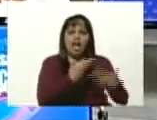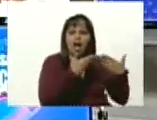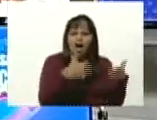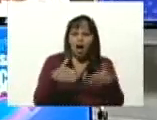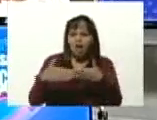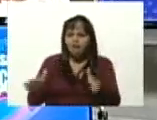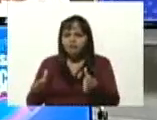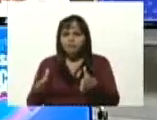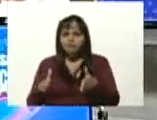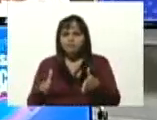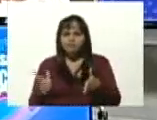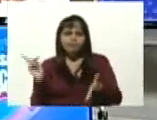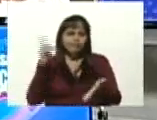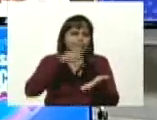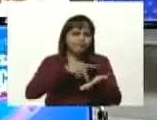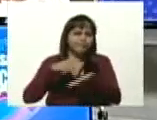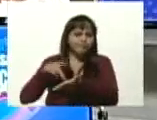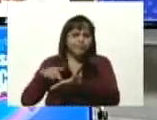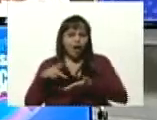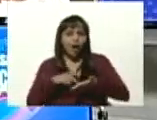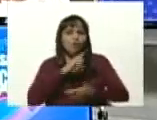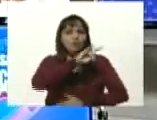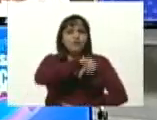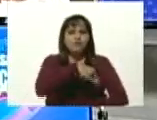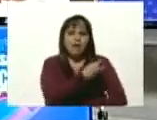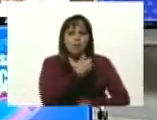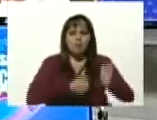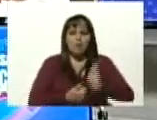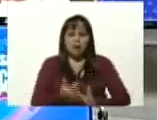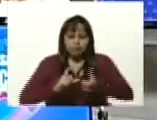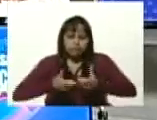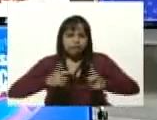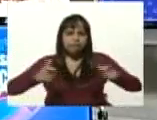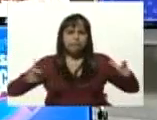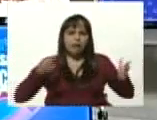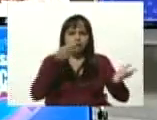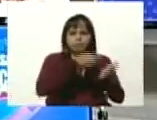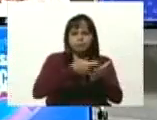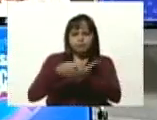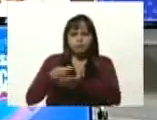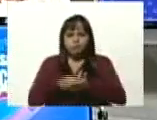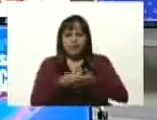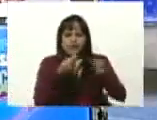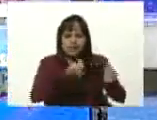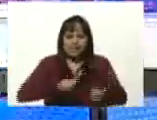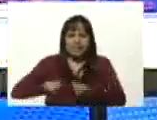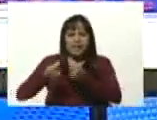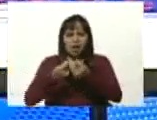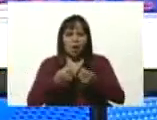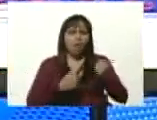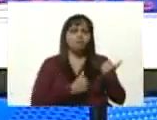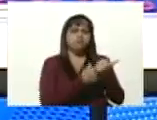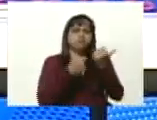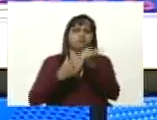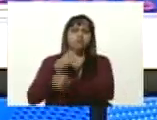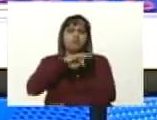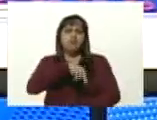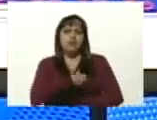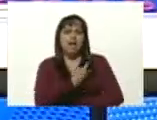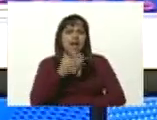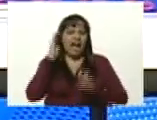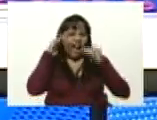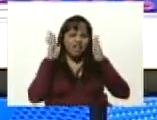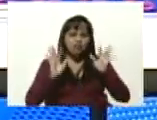universidades del país, además de aumentar el presupuesto universitario, además de crear la atención